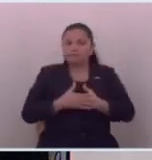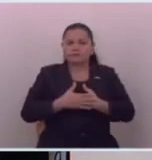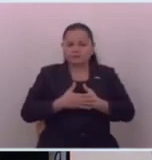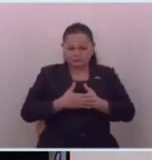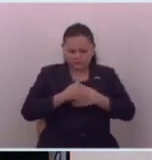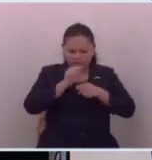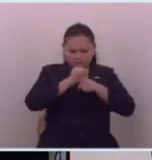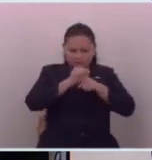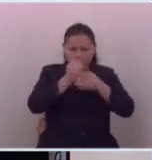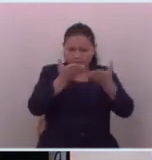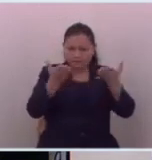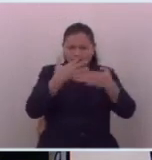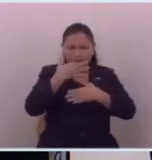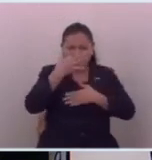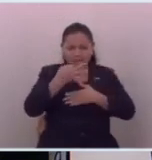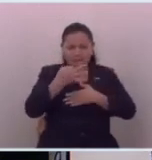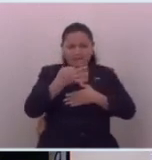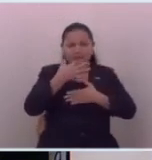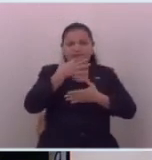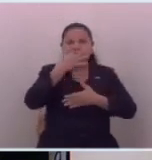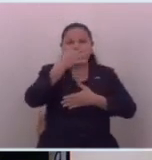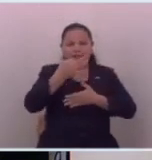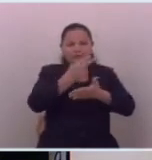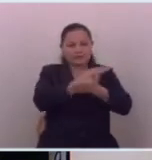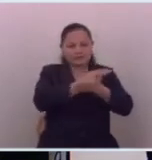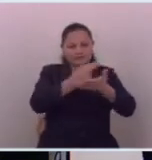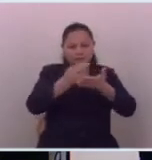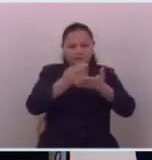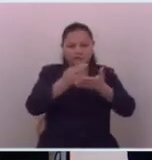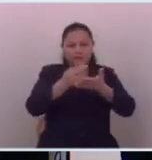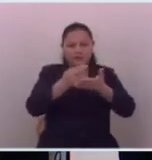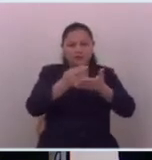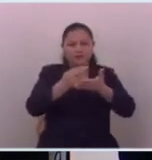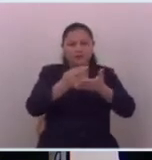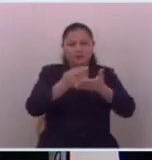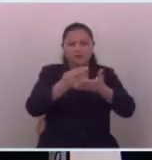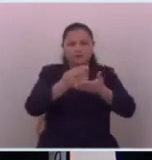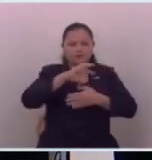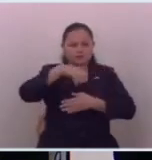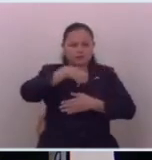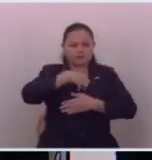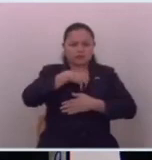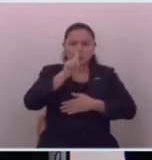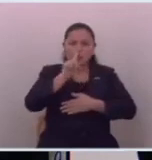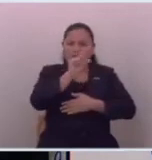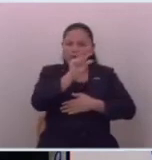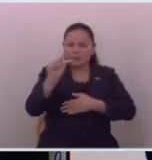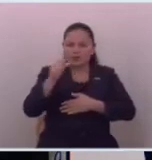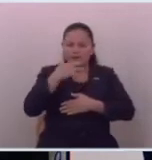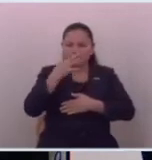ejérzanla hablen con propiedad digan un nombre